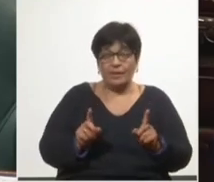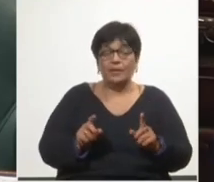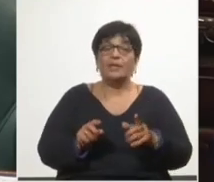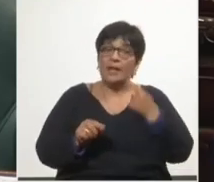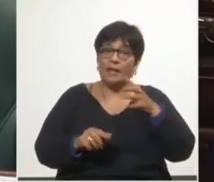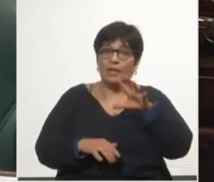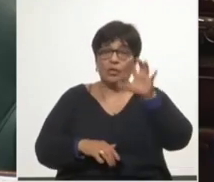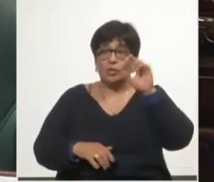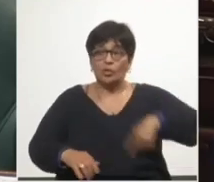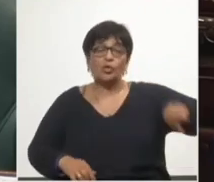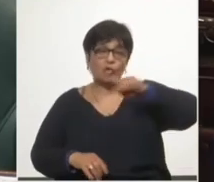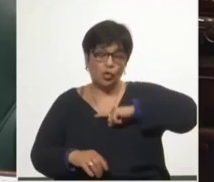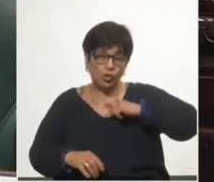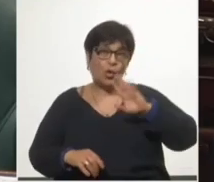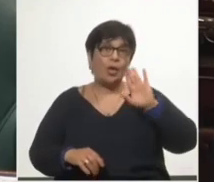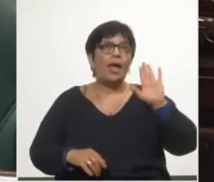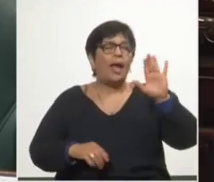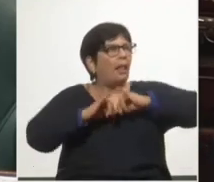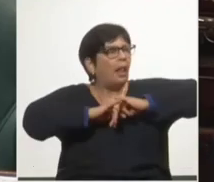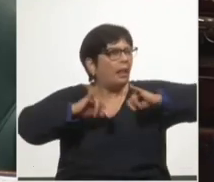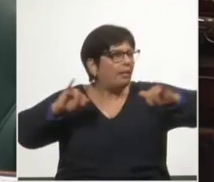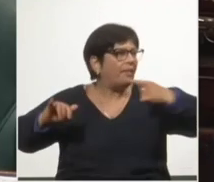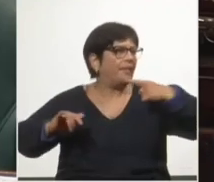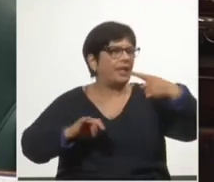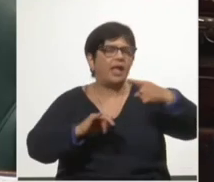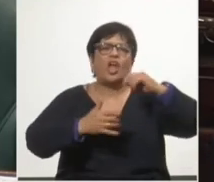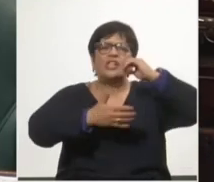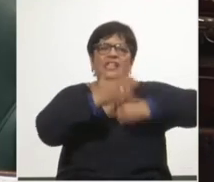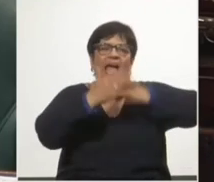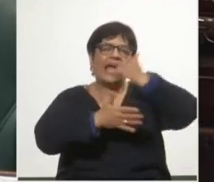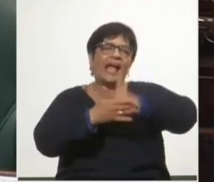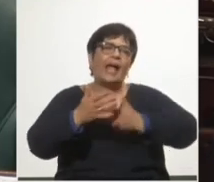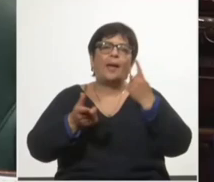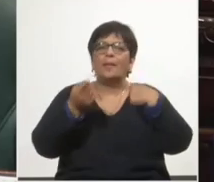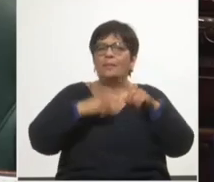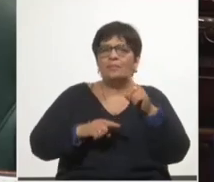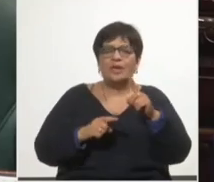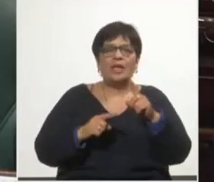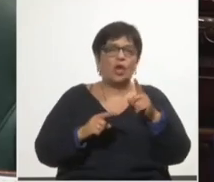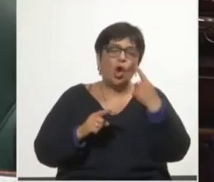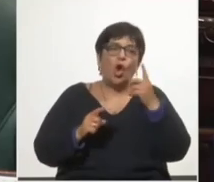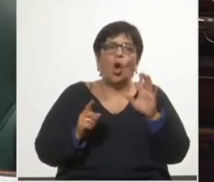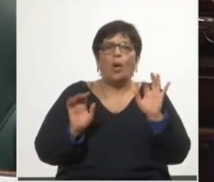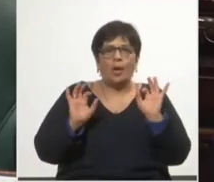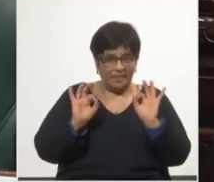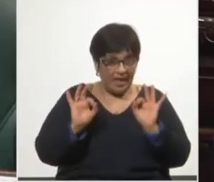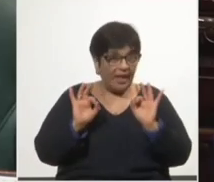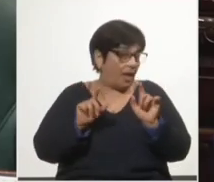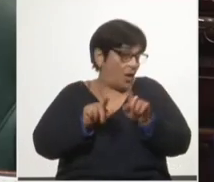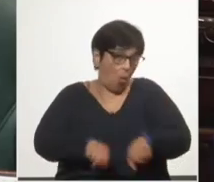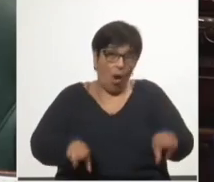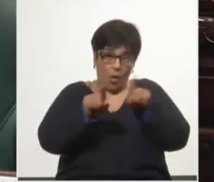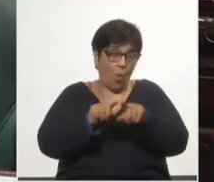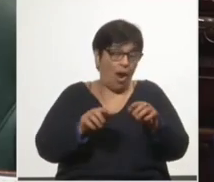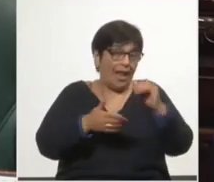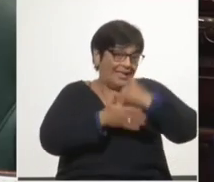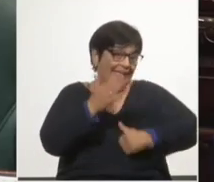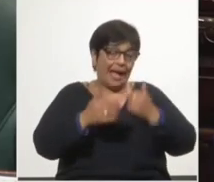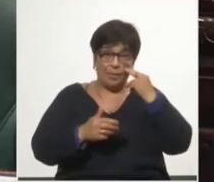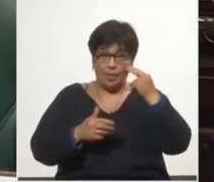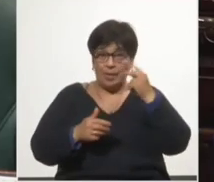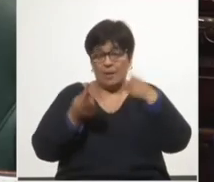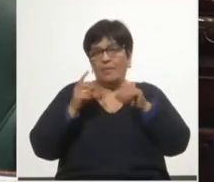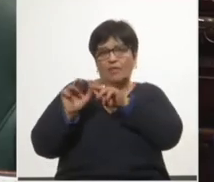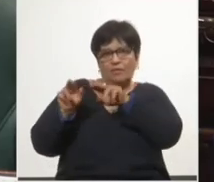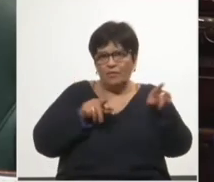Recordemos la promesa de campaña de retirar la grasa sin sacrificar el músculo. Ocurre que esa pretendida cirugía de